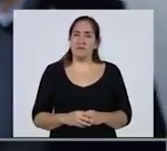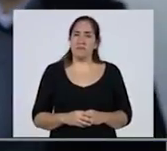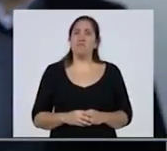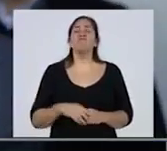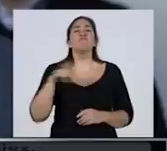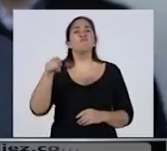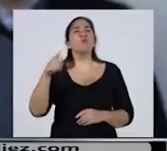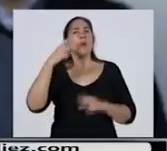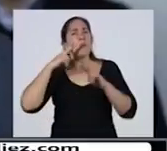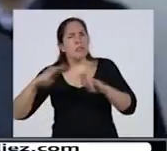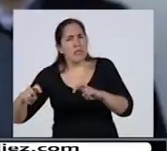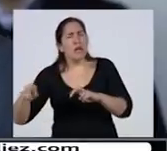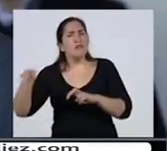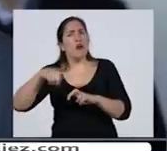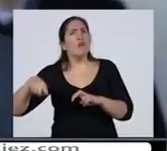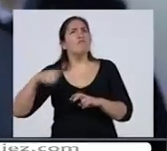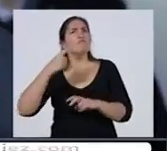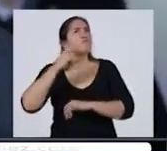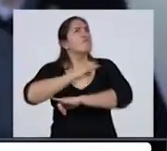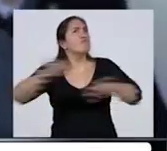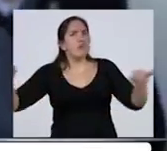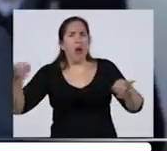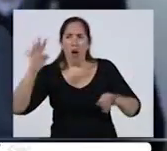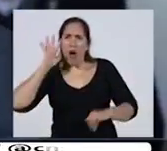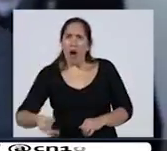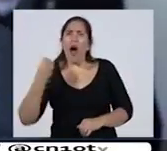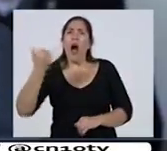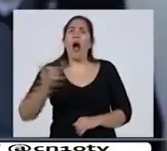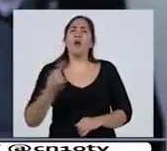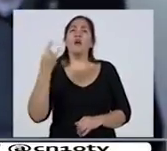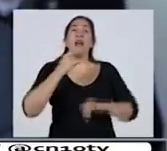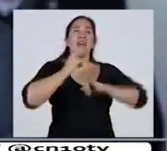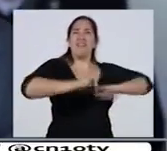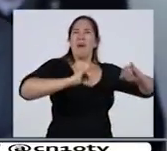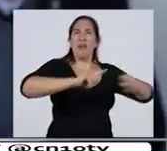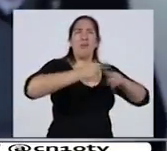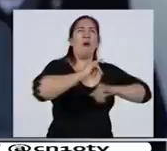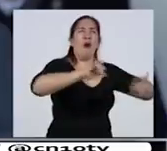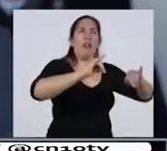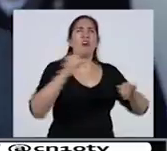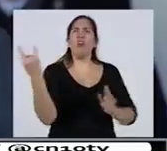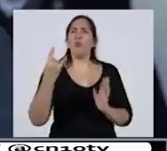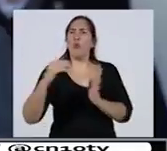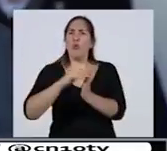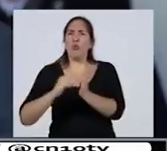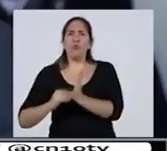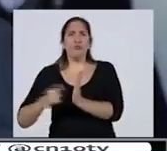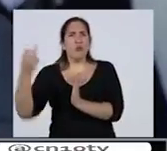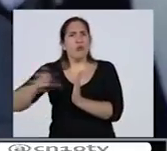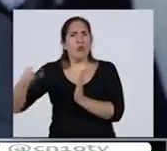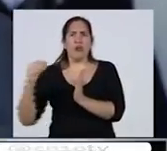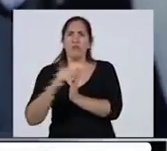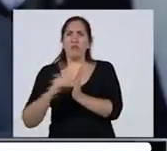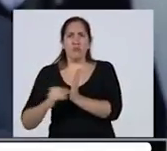que durante la campaña de Cambiemos hubo aportantes truchos, es decir, gente que figuraba en los papeles pero que en realidad